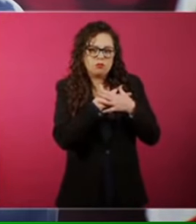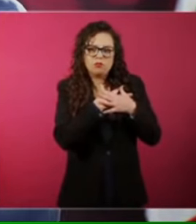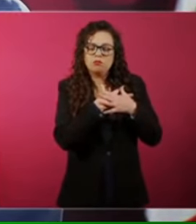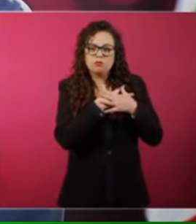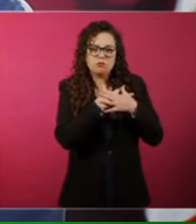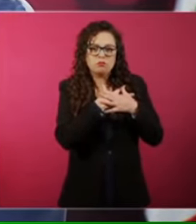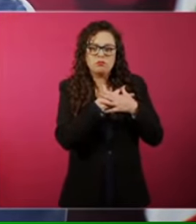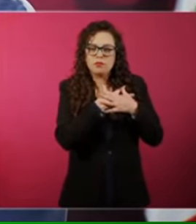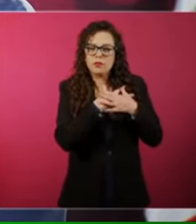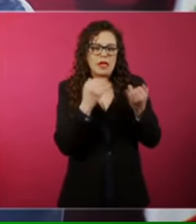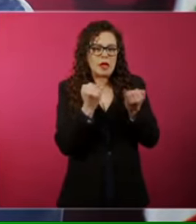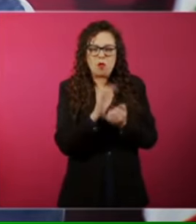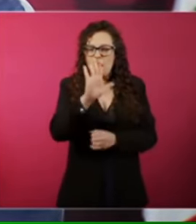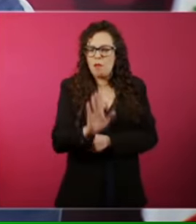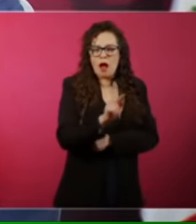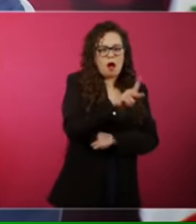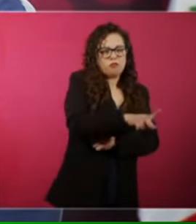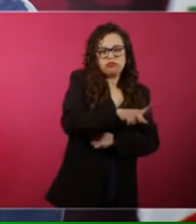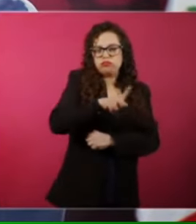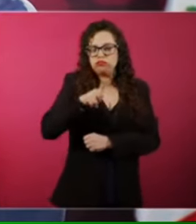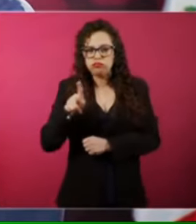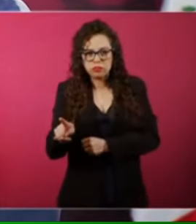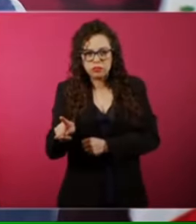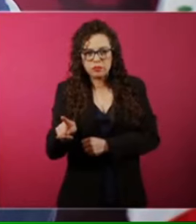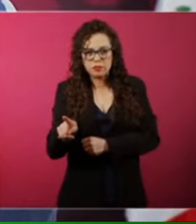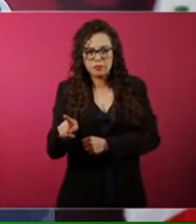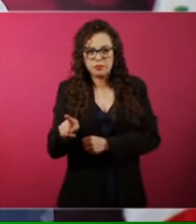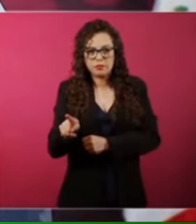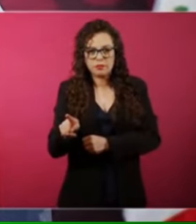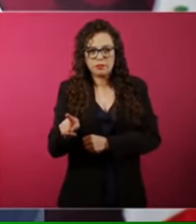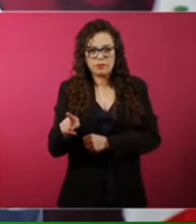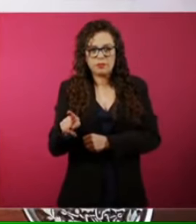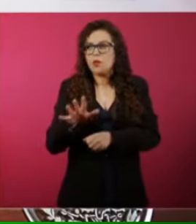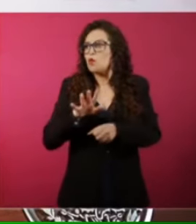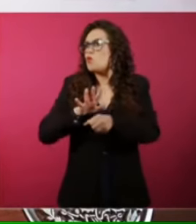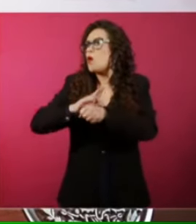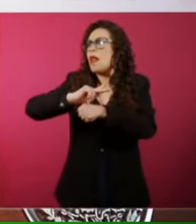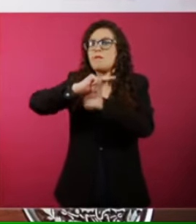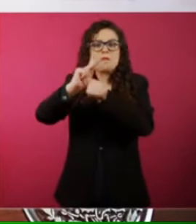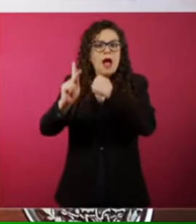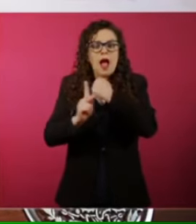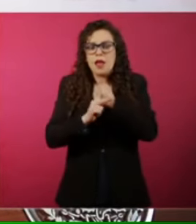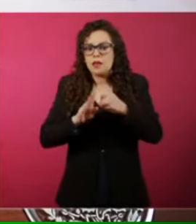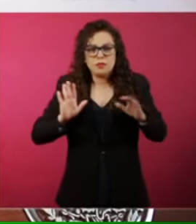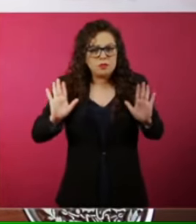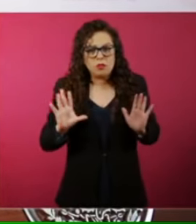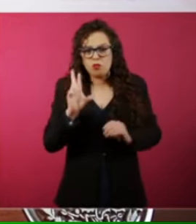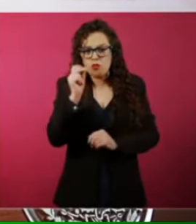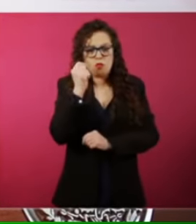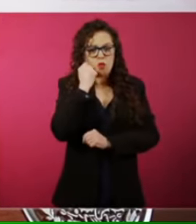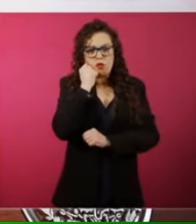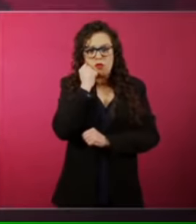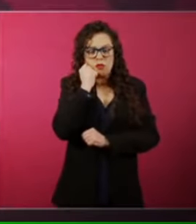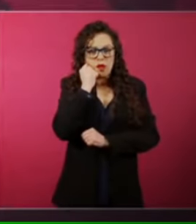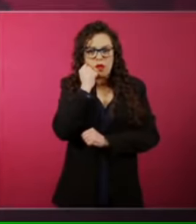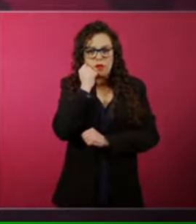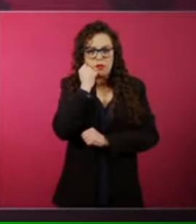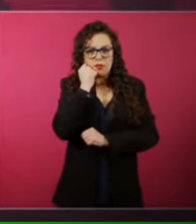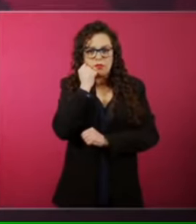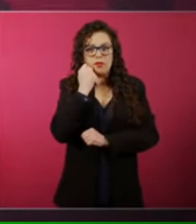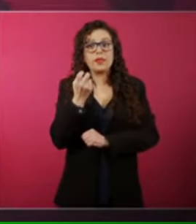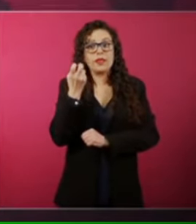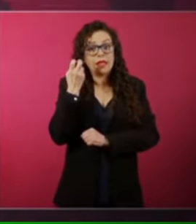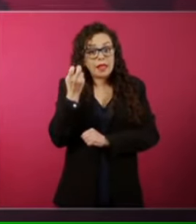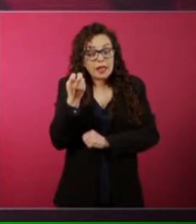que la gente es, en cualquier país, solidaria, fraterna, y eso tiene que ver